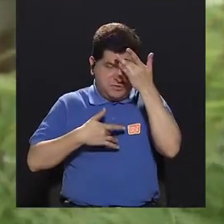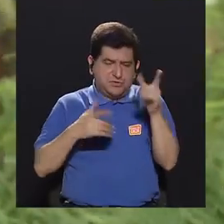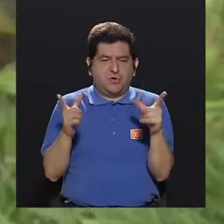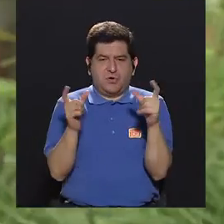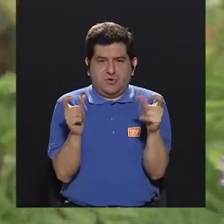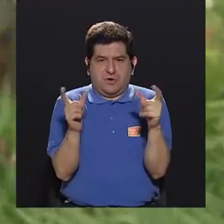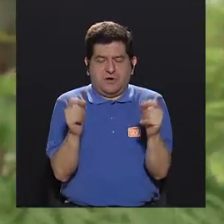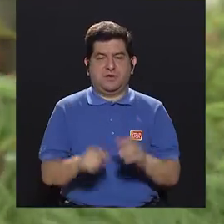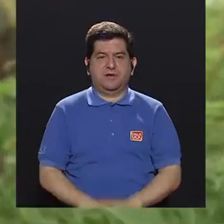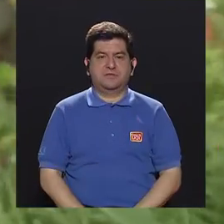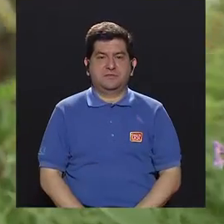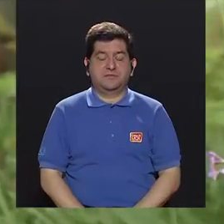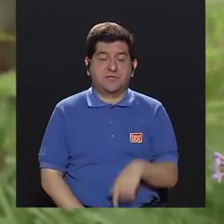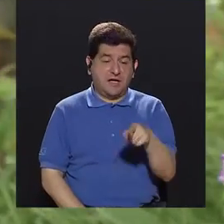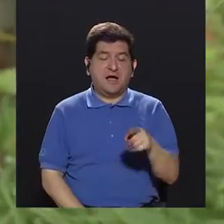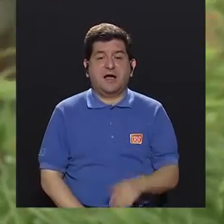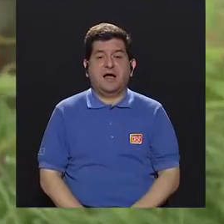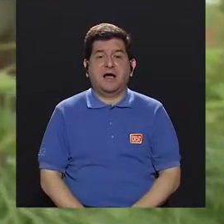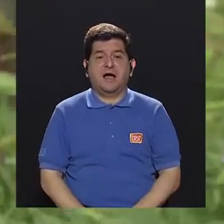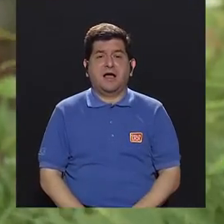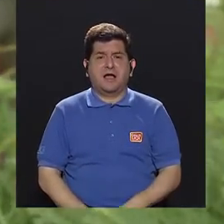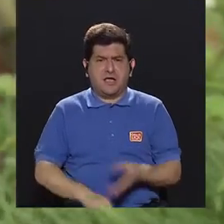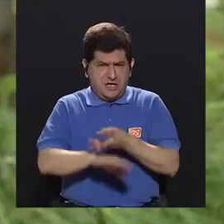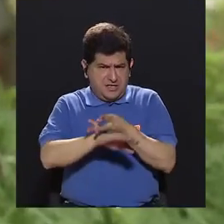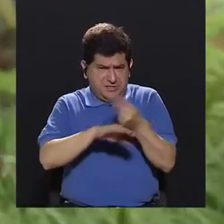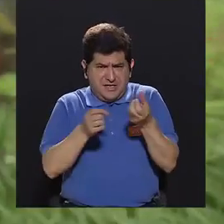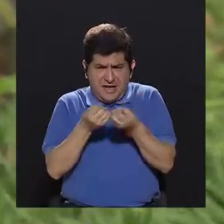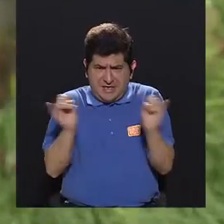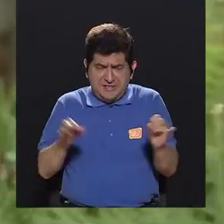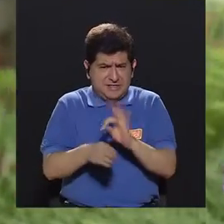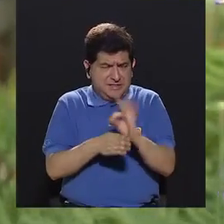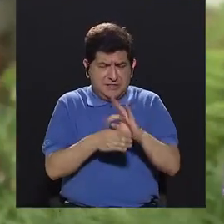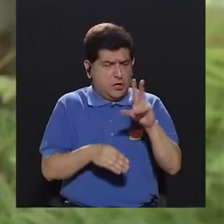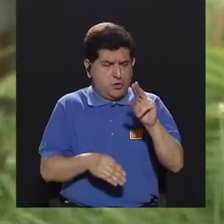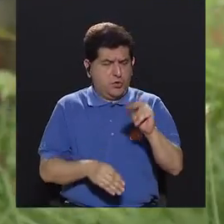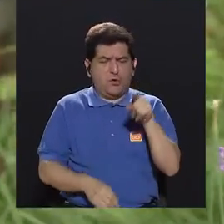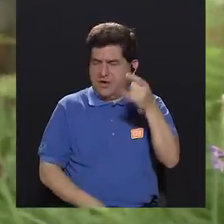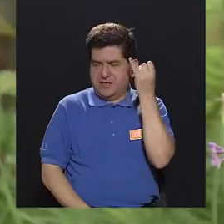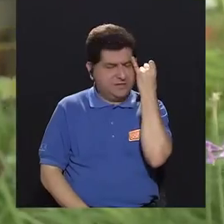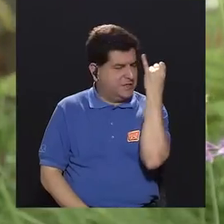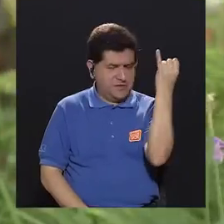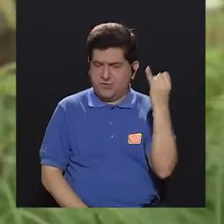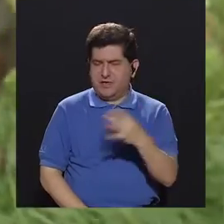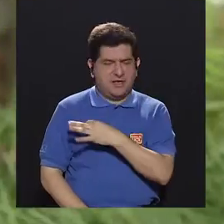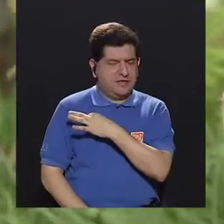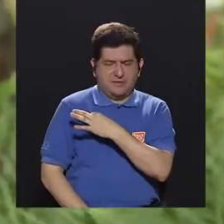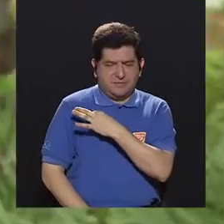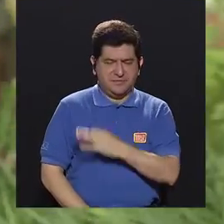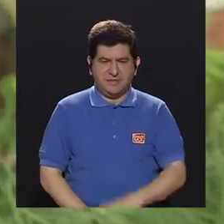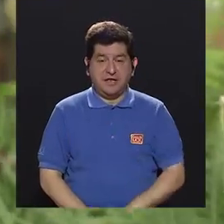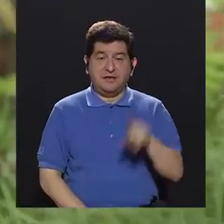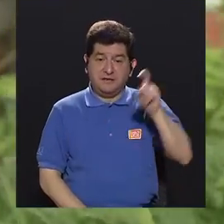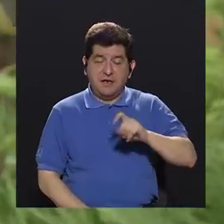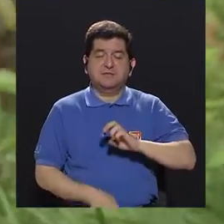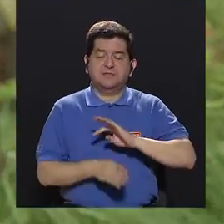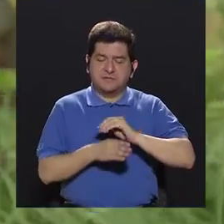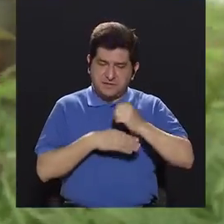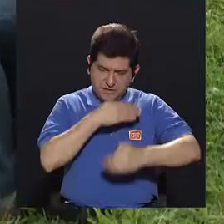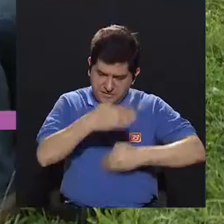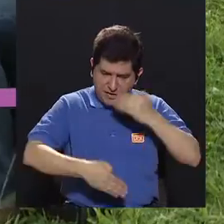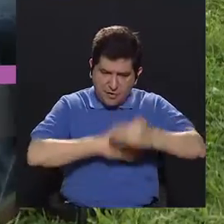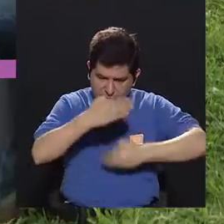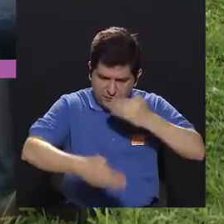cáncer y se sanó sin este tratamiento, pero la invitación no es a que la gente haga eso, obviamente se requiere un entrenamiento.